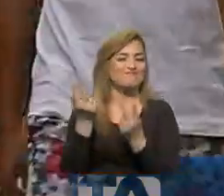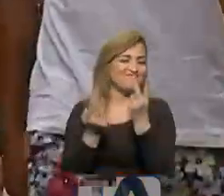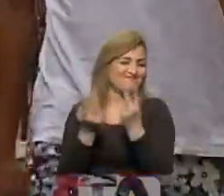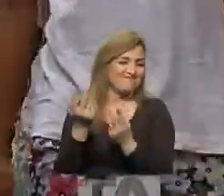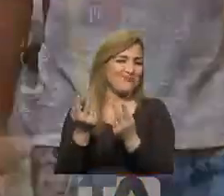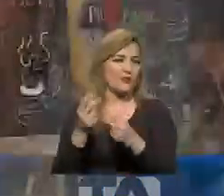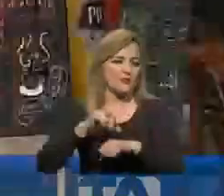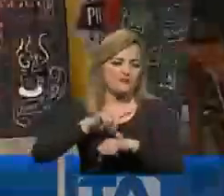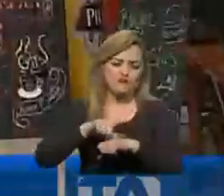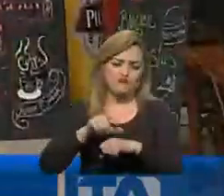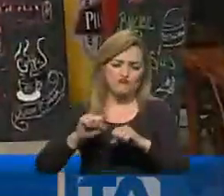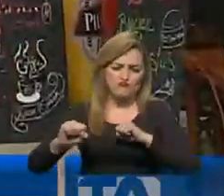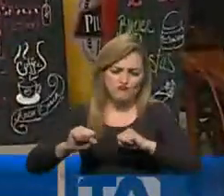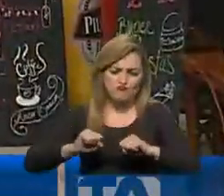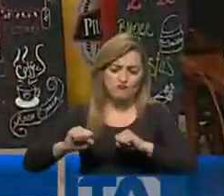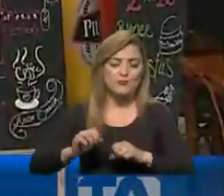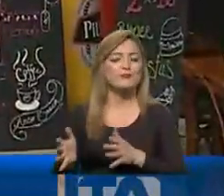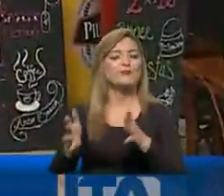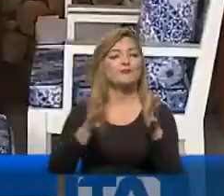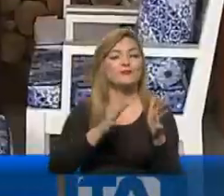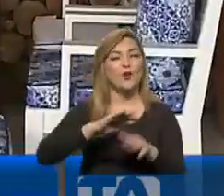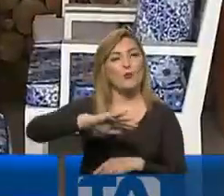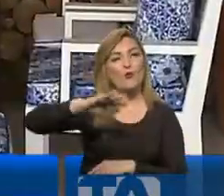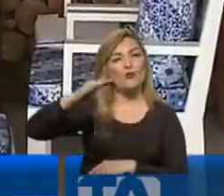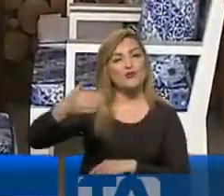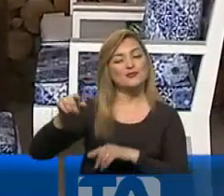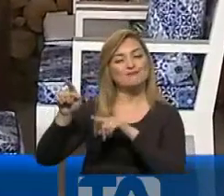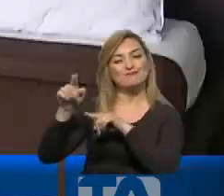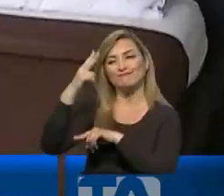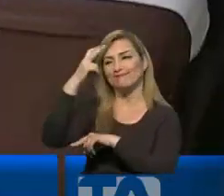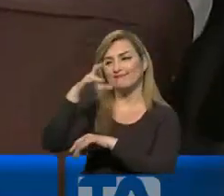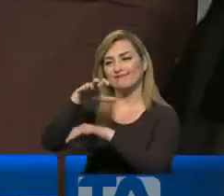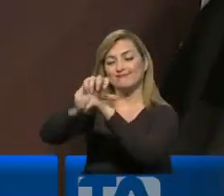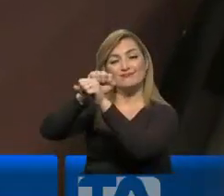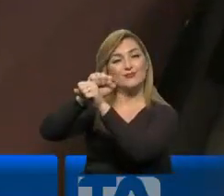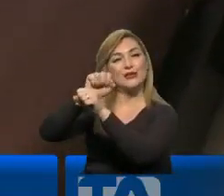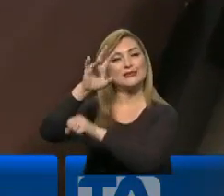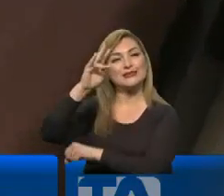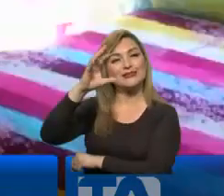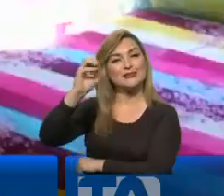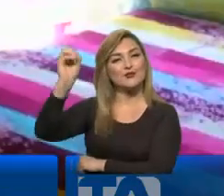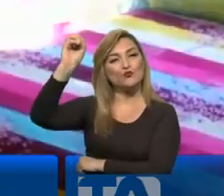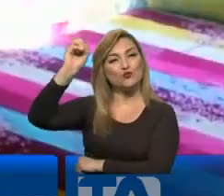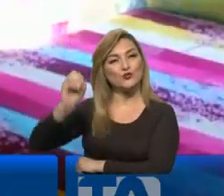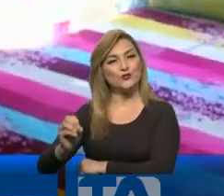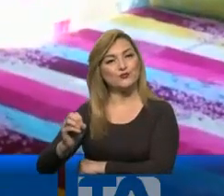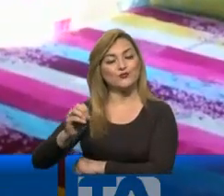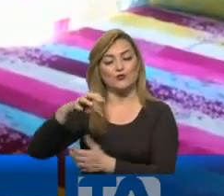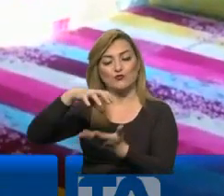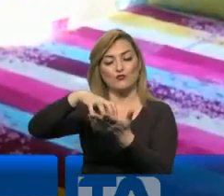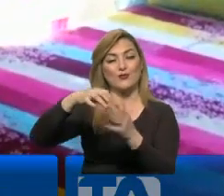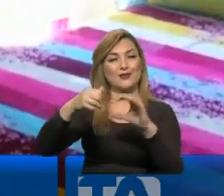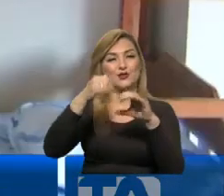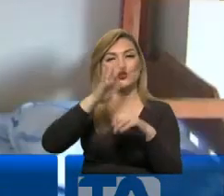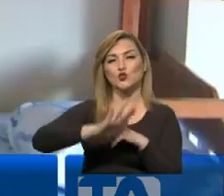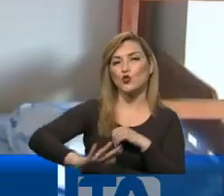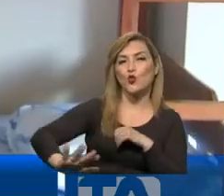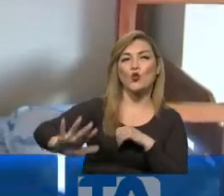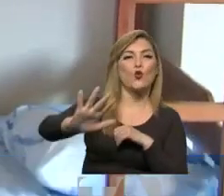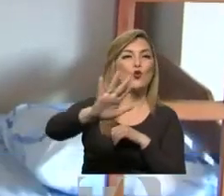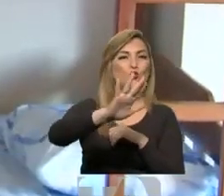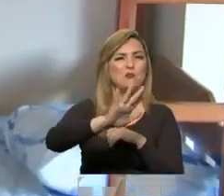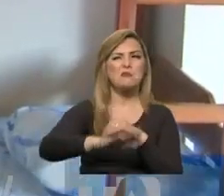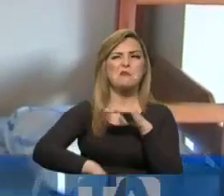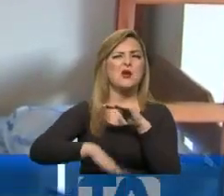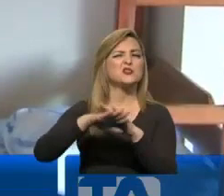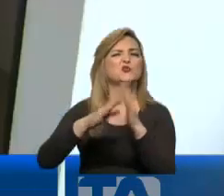ni un solo minuto. En Montañita los hoteles ya tienen reservado el 70% de su capacidad. En toda la provincia de Santa Elena hay una